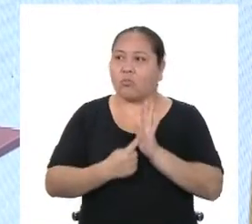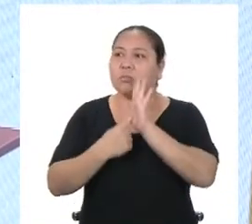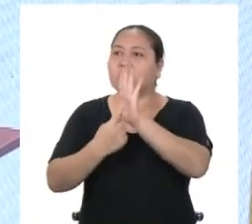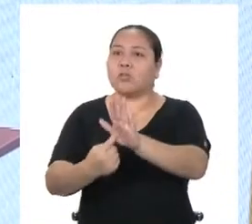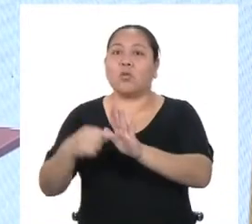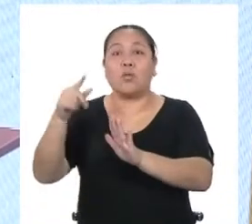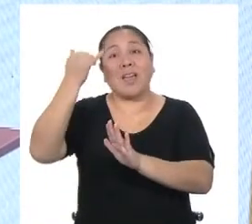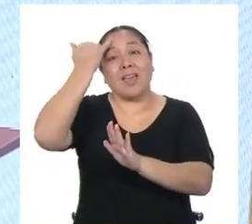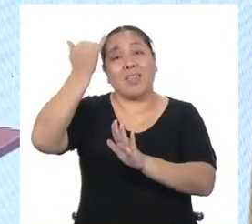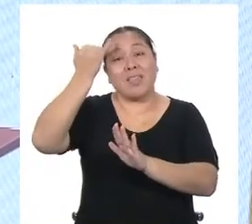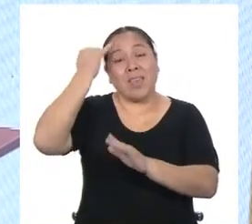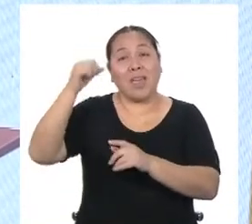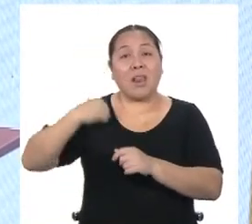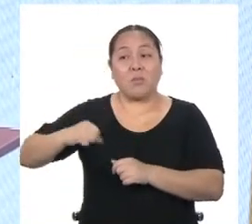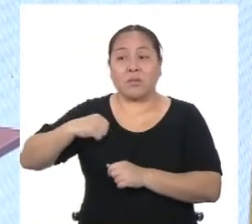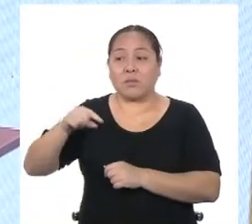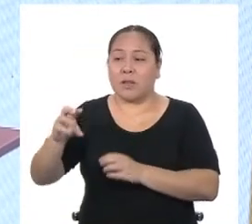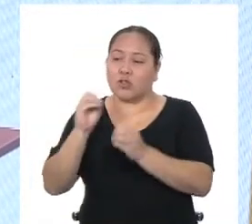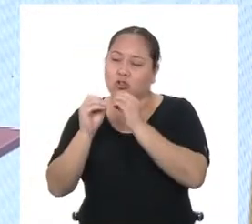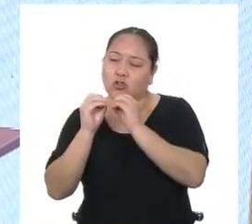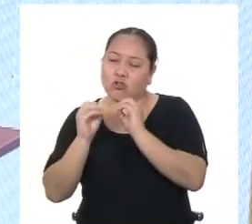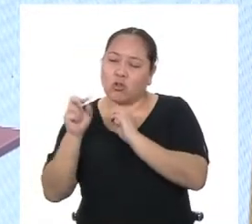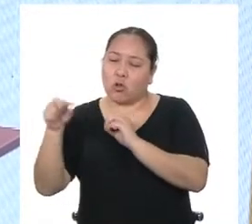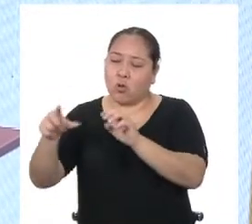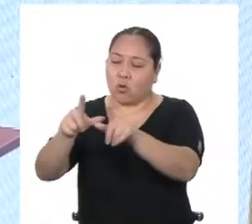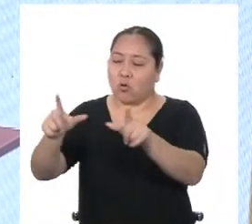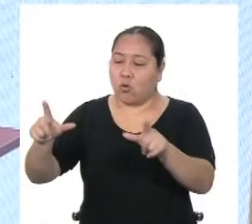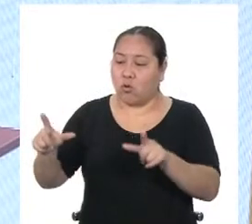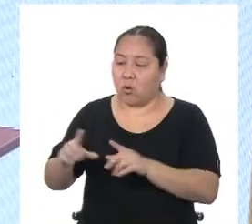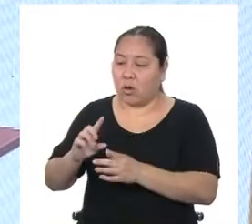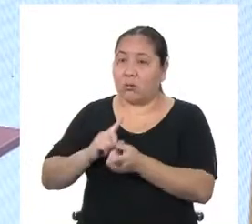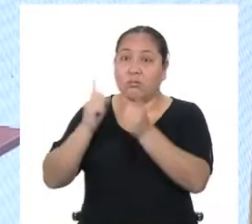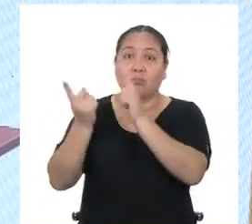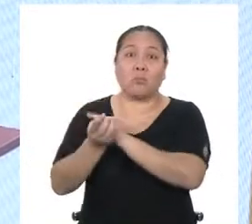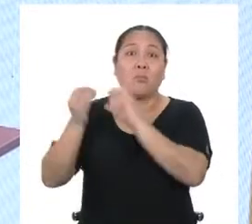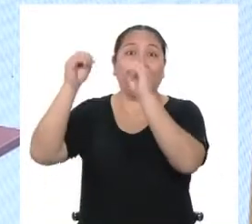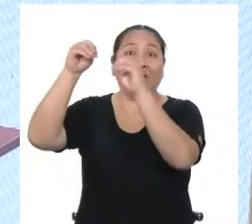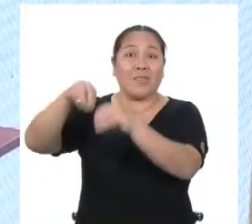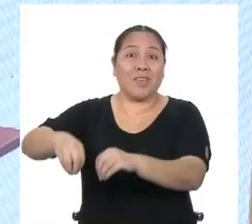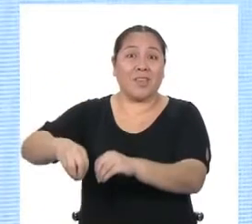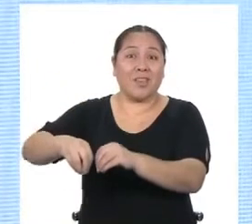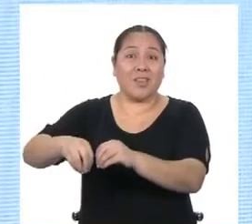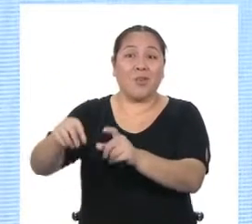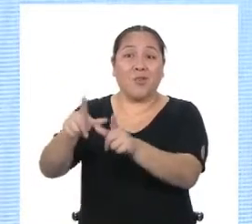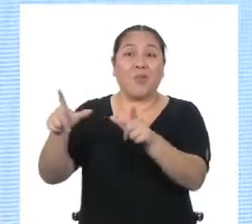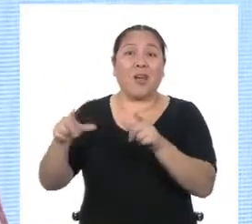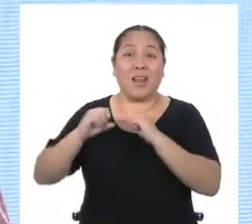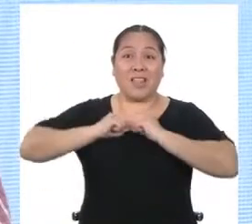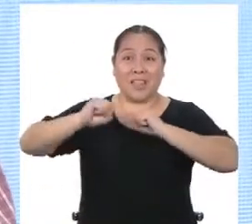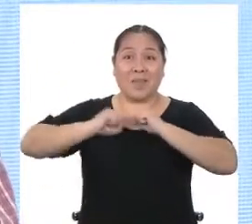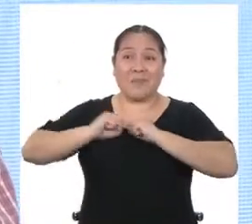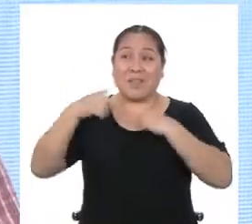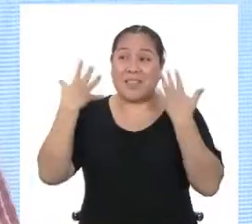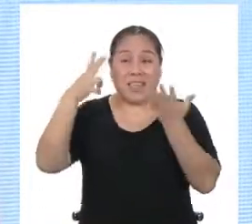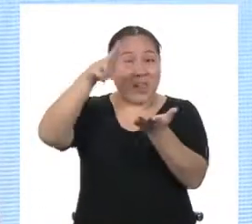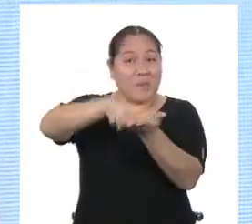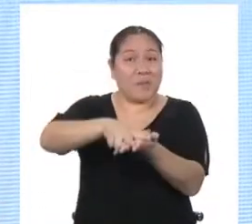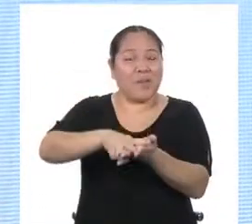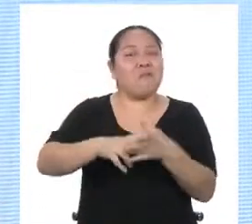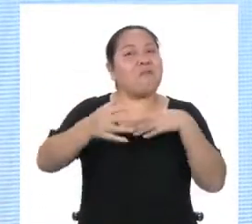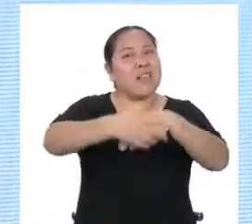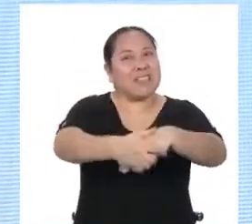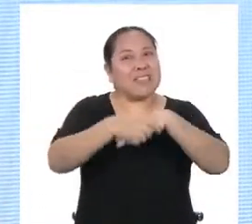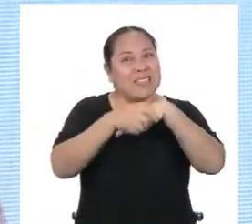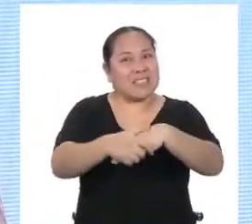municipalidad para renovar un terreno abandonado y convertirlo en una cancha de deporte y la aprobaron. ¡Felicitaciones! ¡Qué